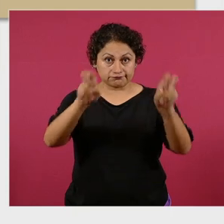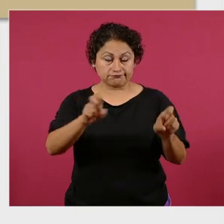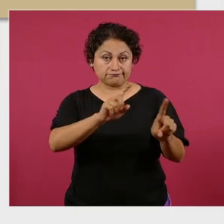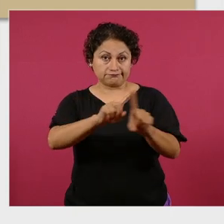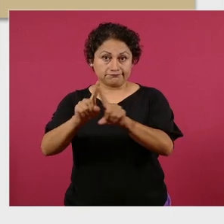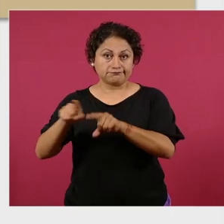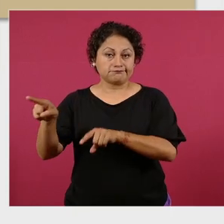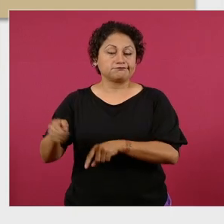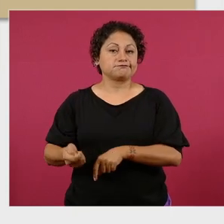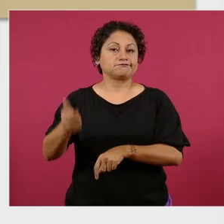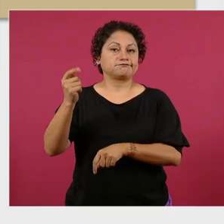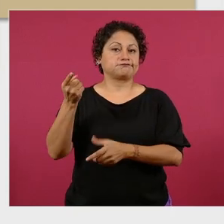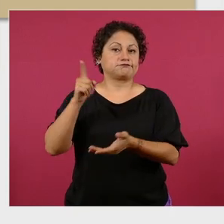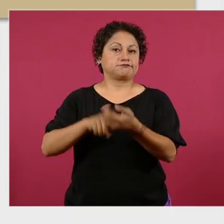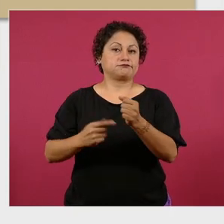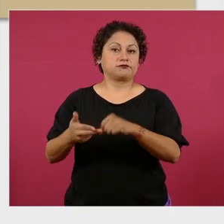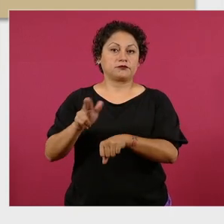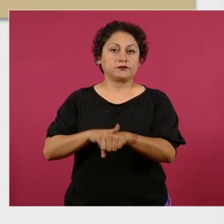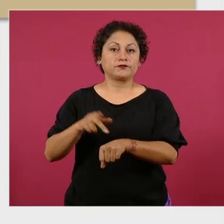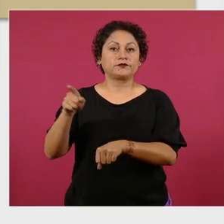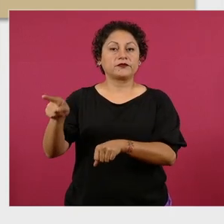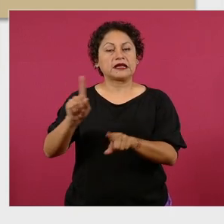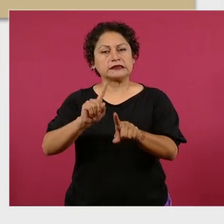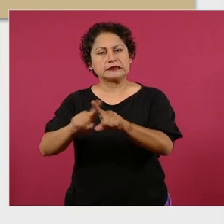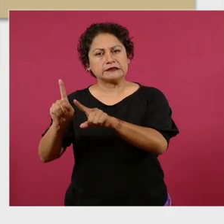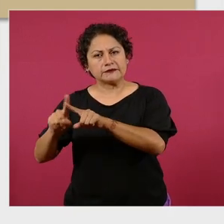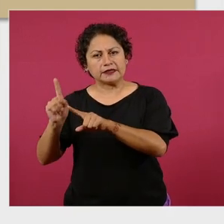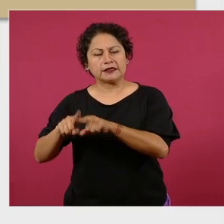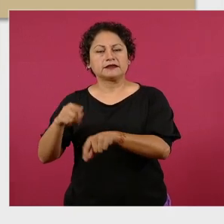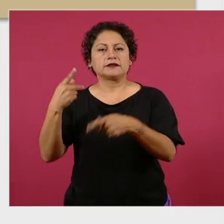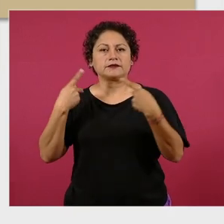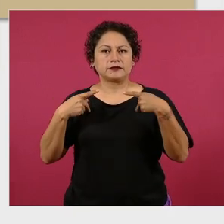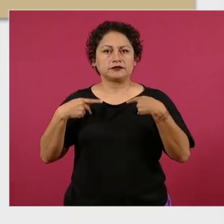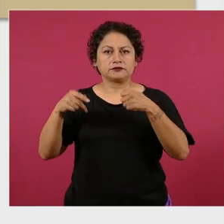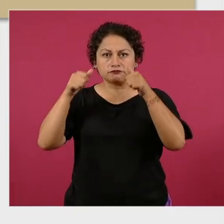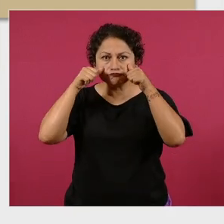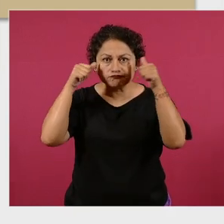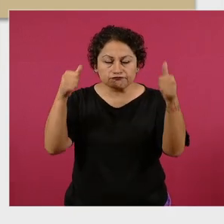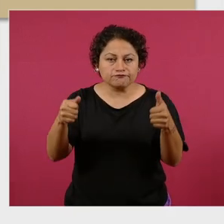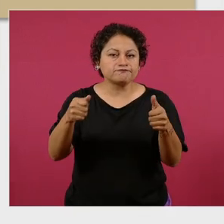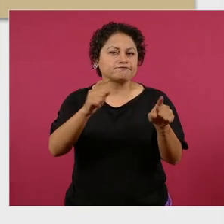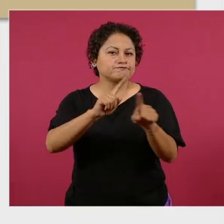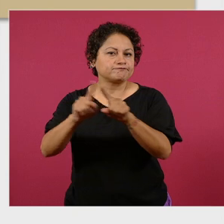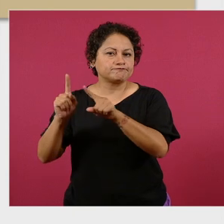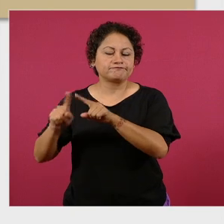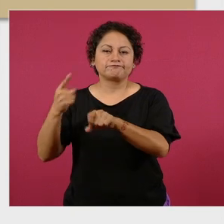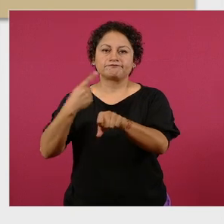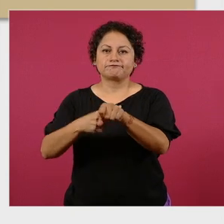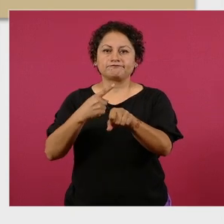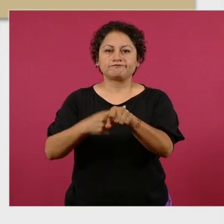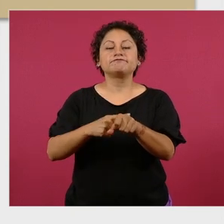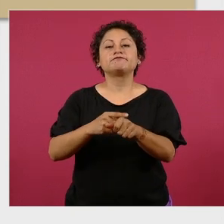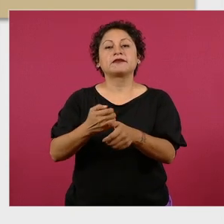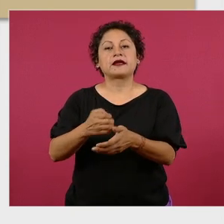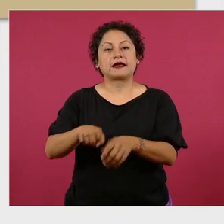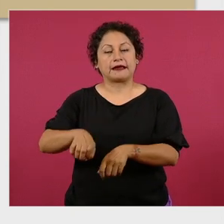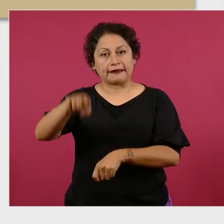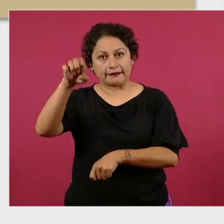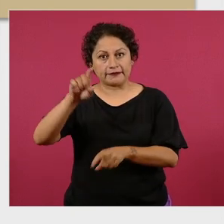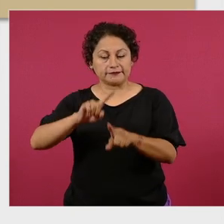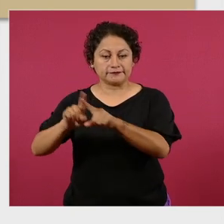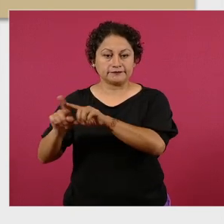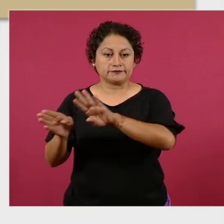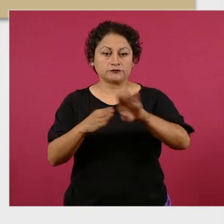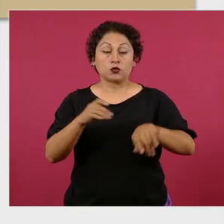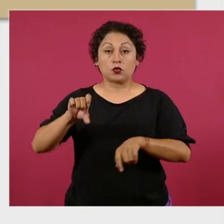Él ha atendido más de 250 pacientes con enfermedades crónico-degenerativas, como hipertensión y diabetes. También en la clínica Es Nuestra en Quintana